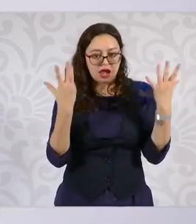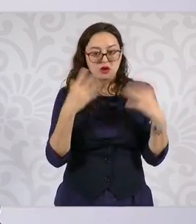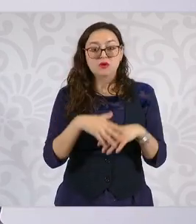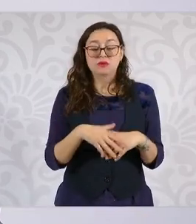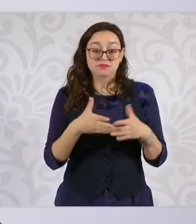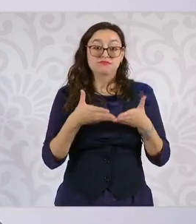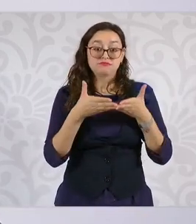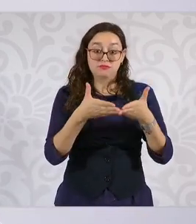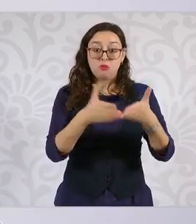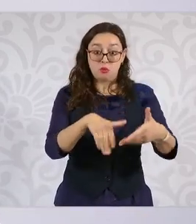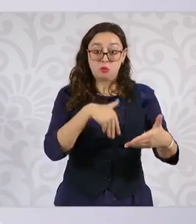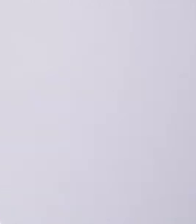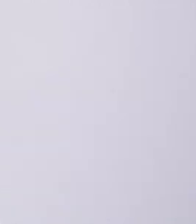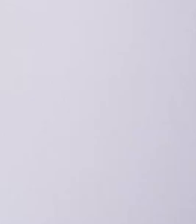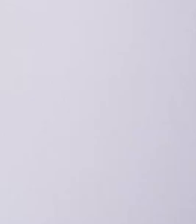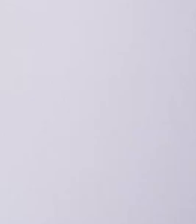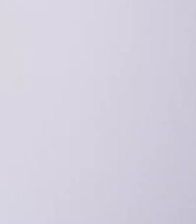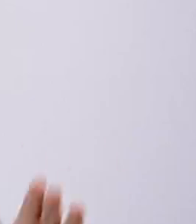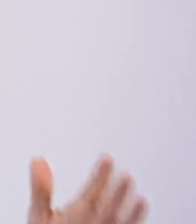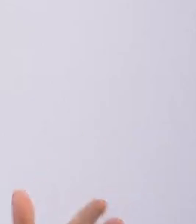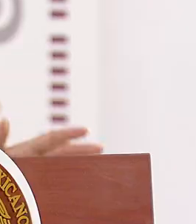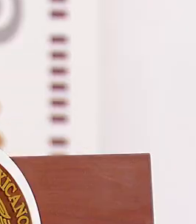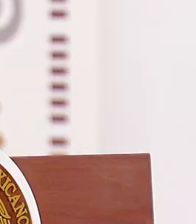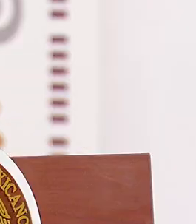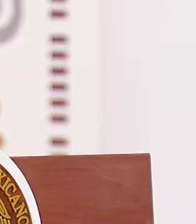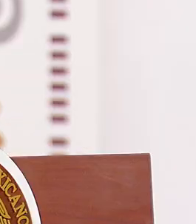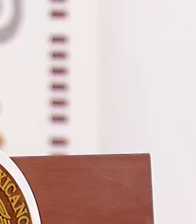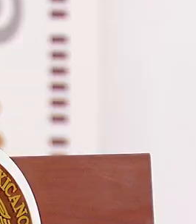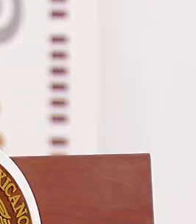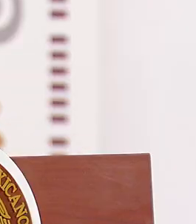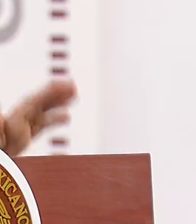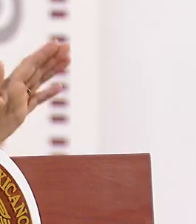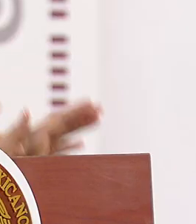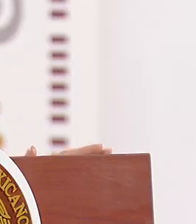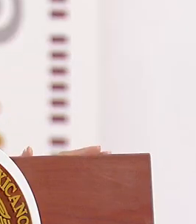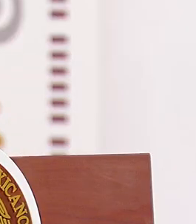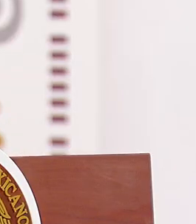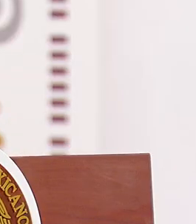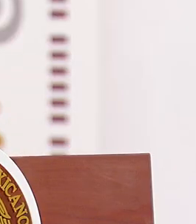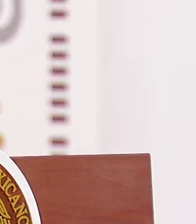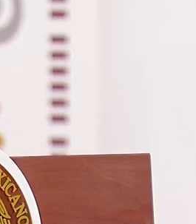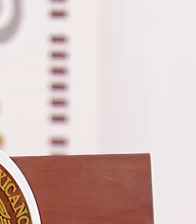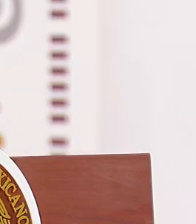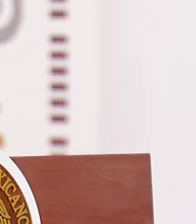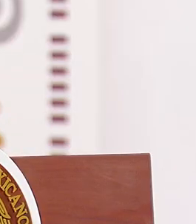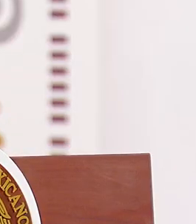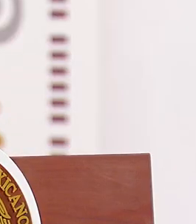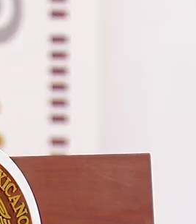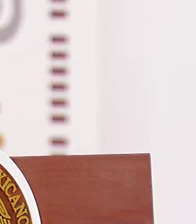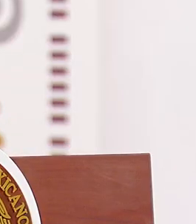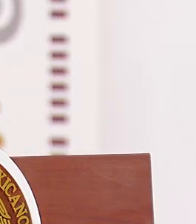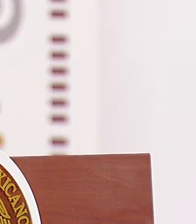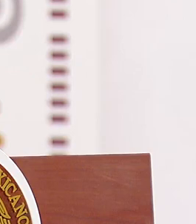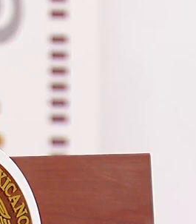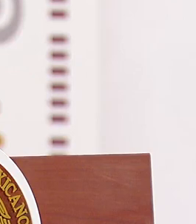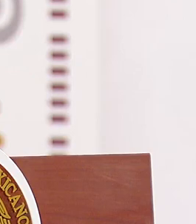está el puerto de Guaymas que ya inició con el presidente Andrés Manuel López Obrador y su desarrollo.